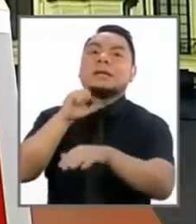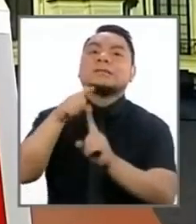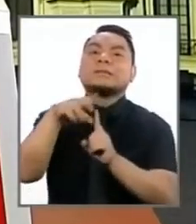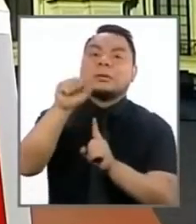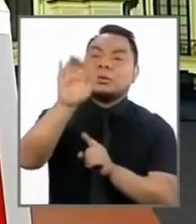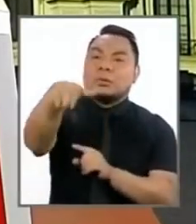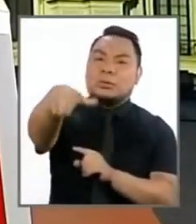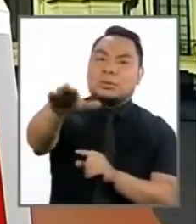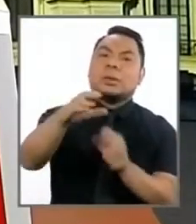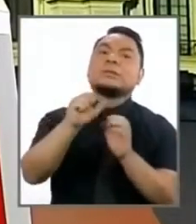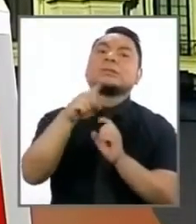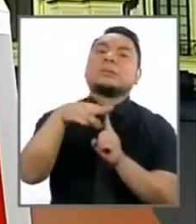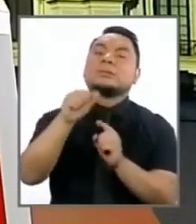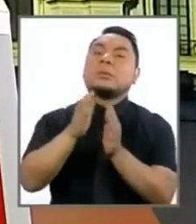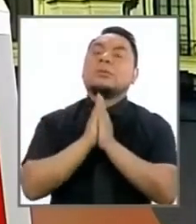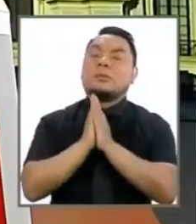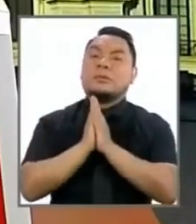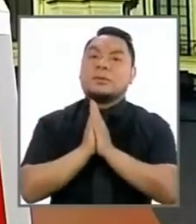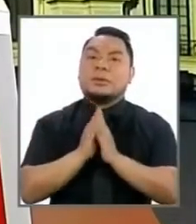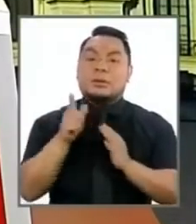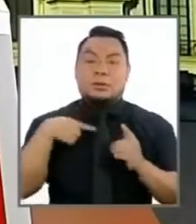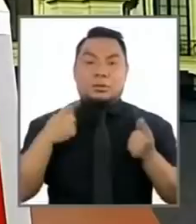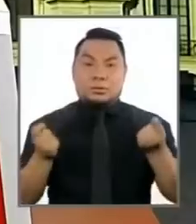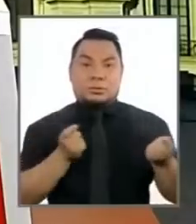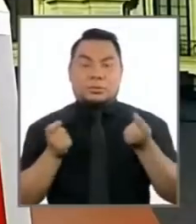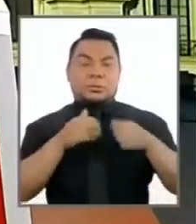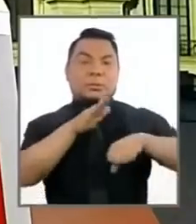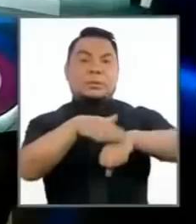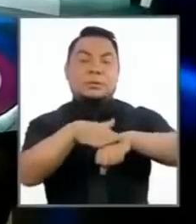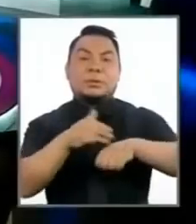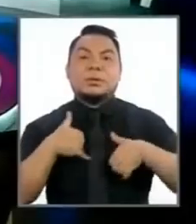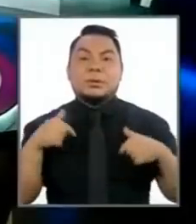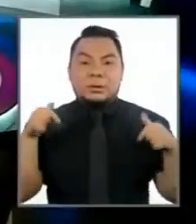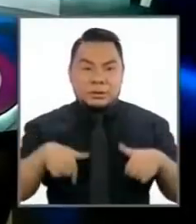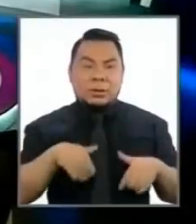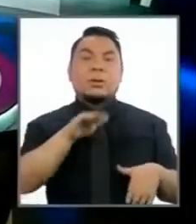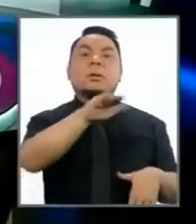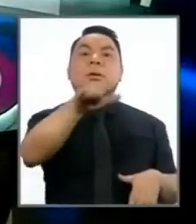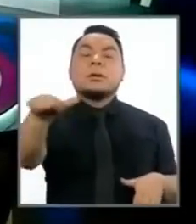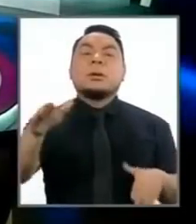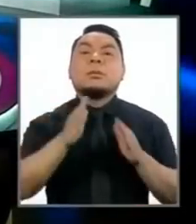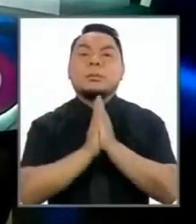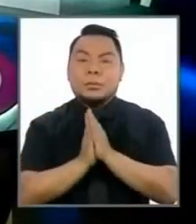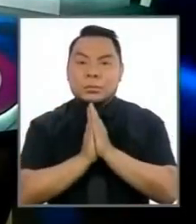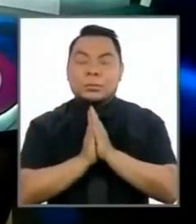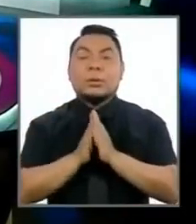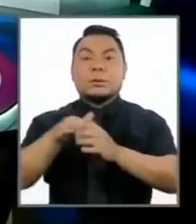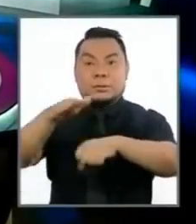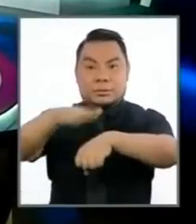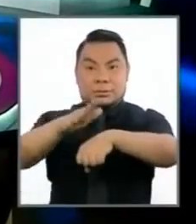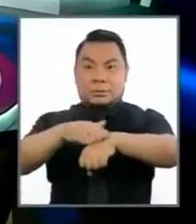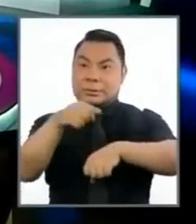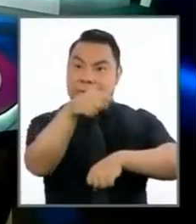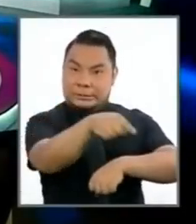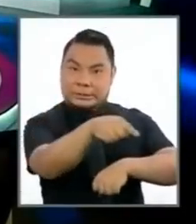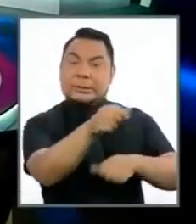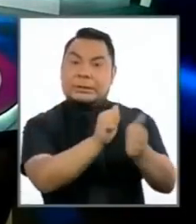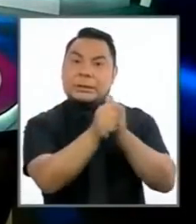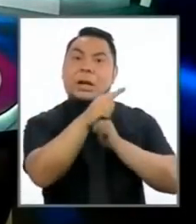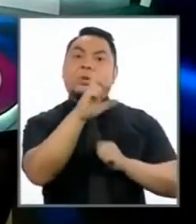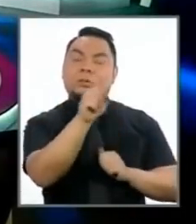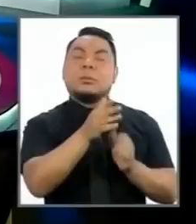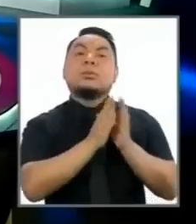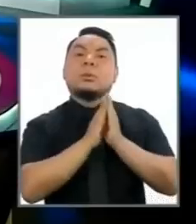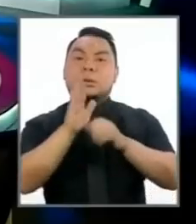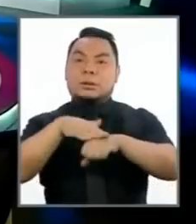Santos, perdónenme la mesa, los moderadores estamos haciendo una invocación y estamos amonestando a un candidato. Queremos